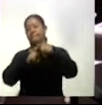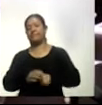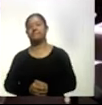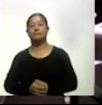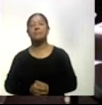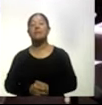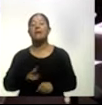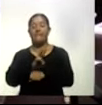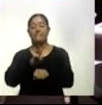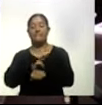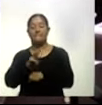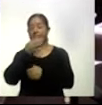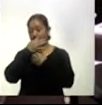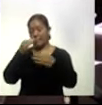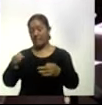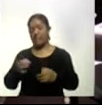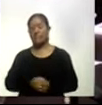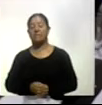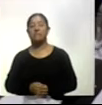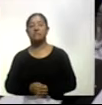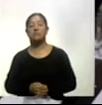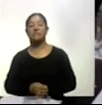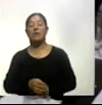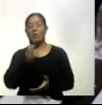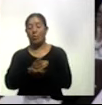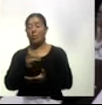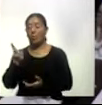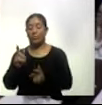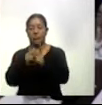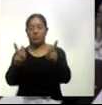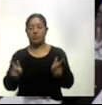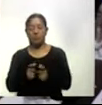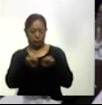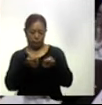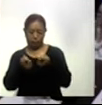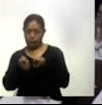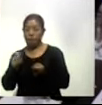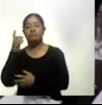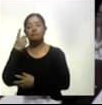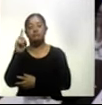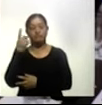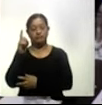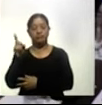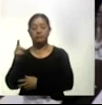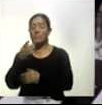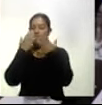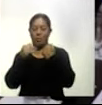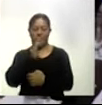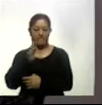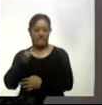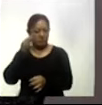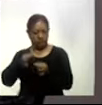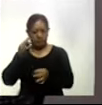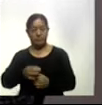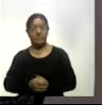martes que la elección del parlamento único poder controlado por la oposición será en diciembre sin precisar fecha exacta aunque